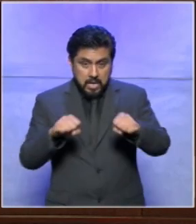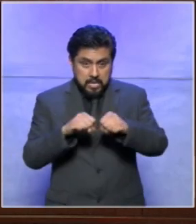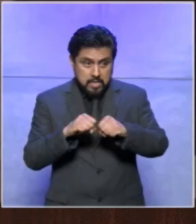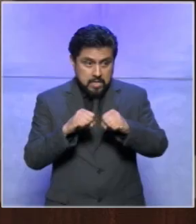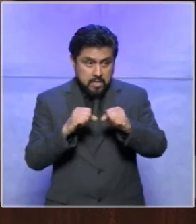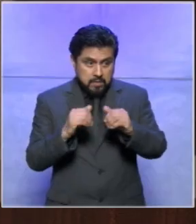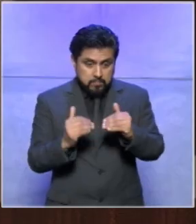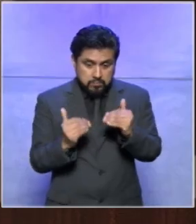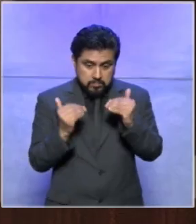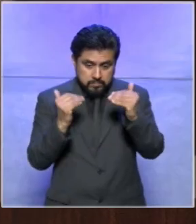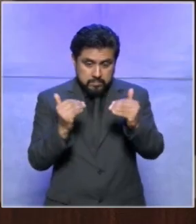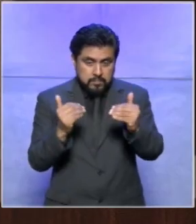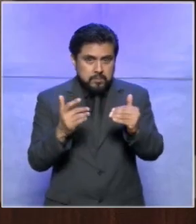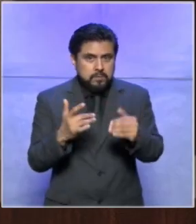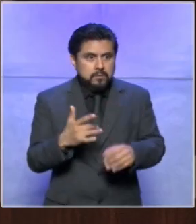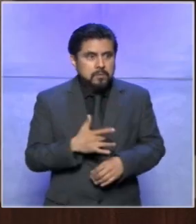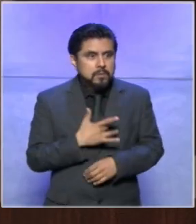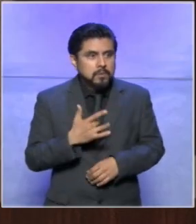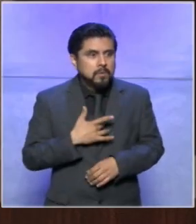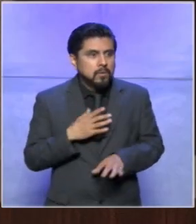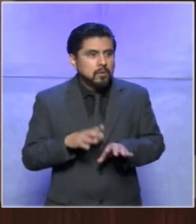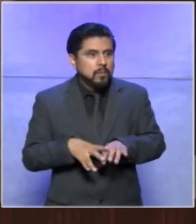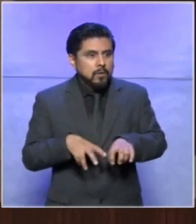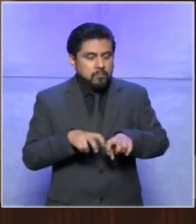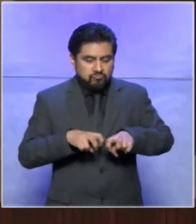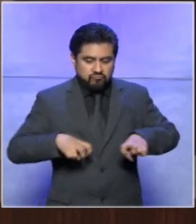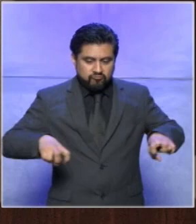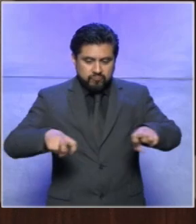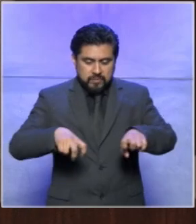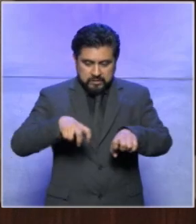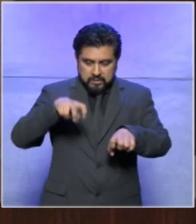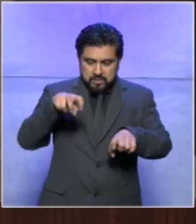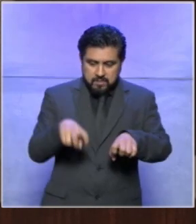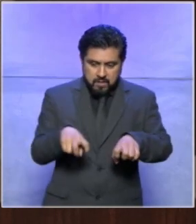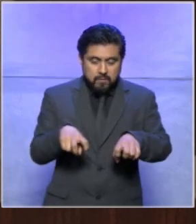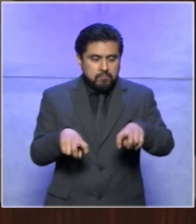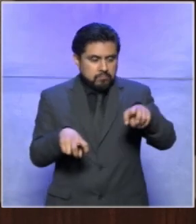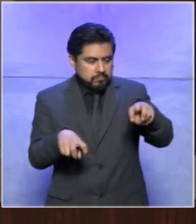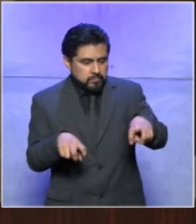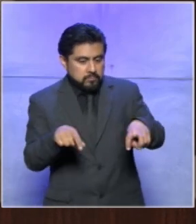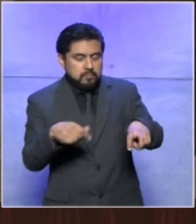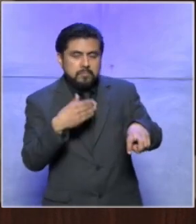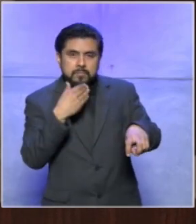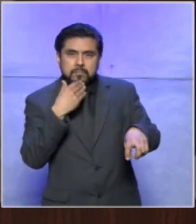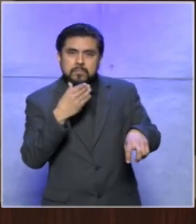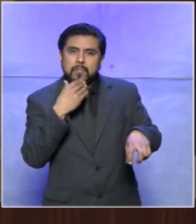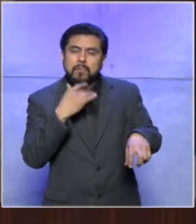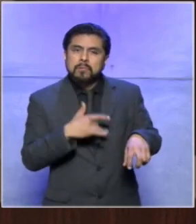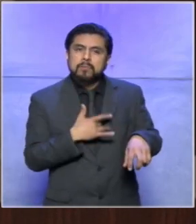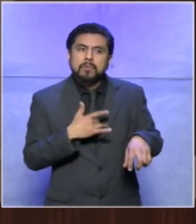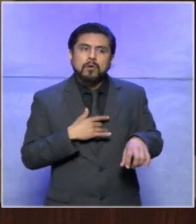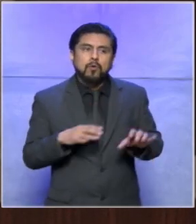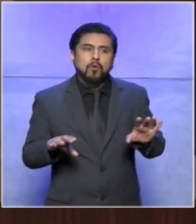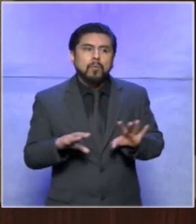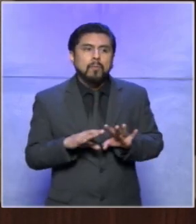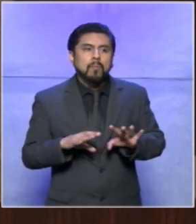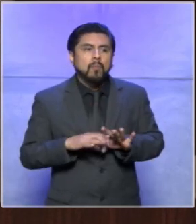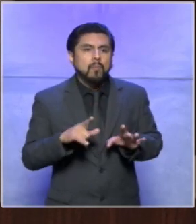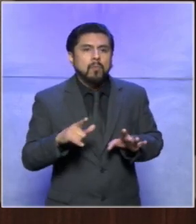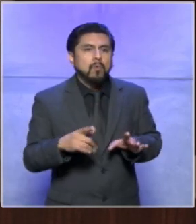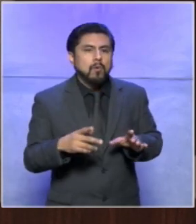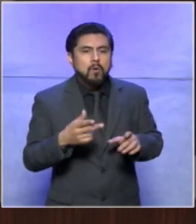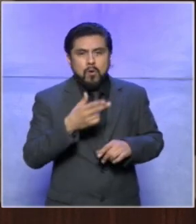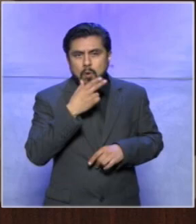que es poder estar sentado en este lugar y saber que tienen que hay personas o los